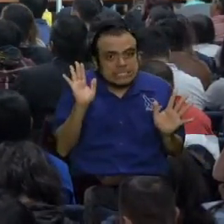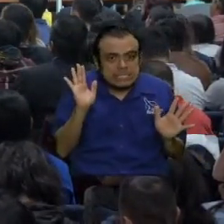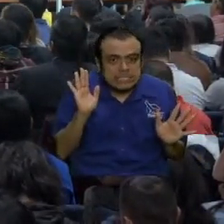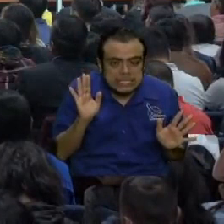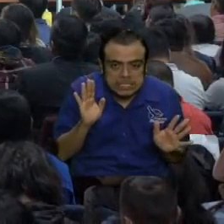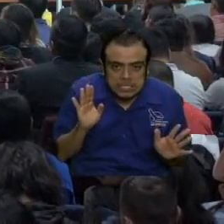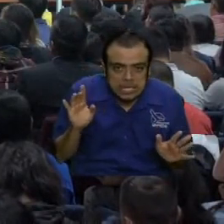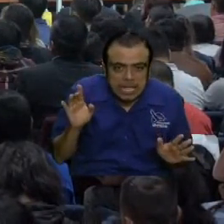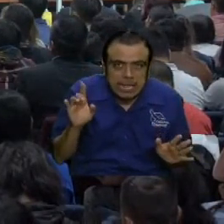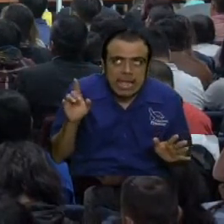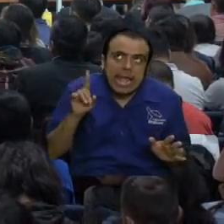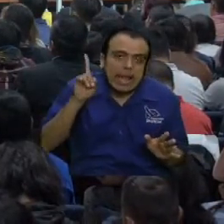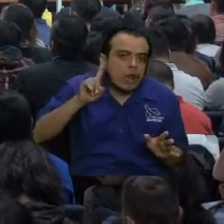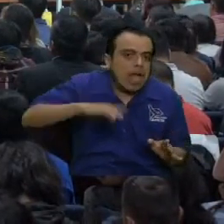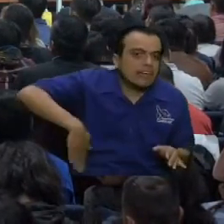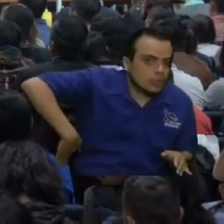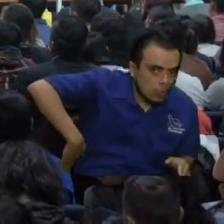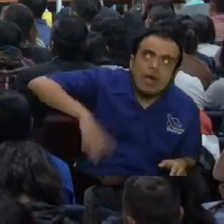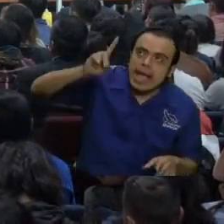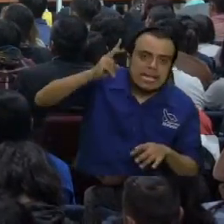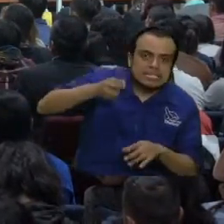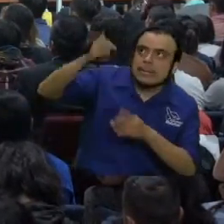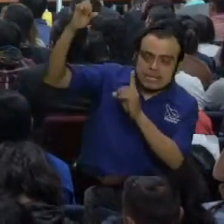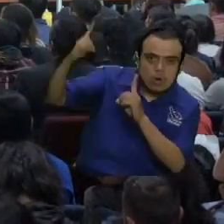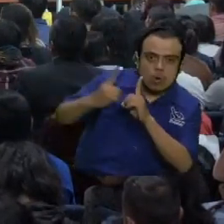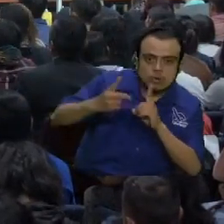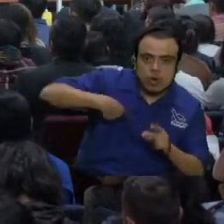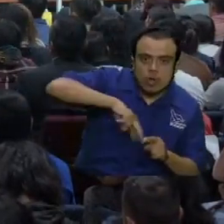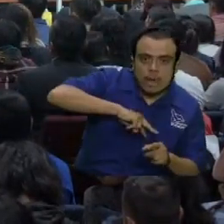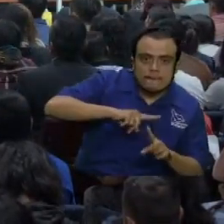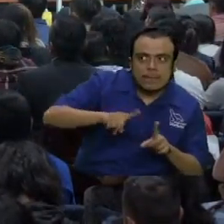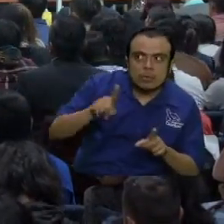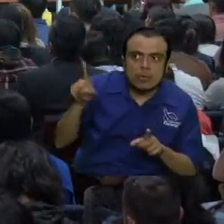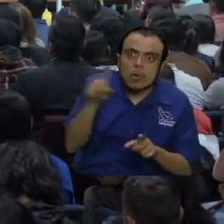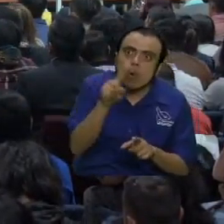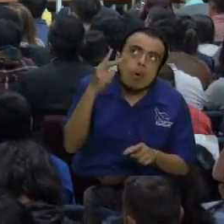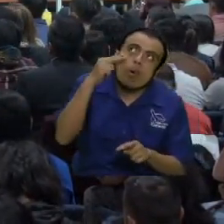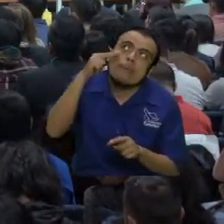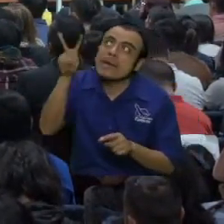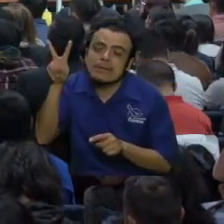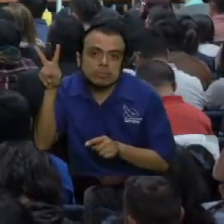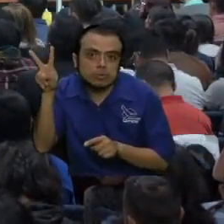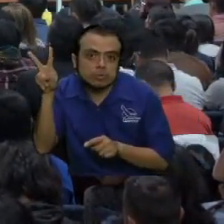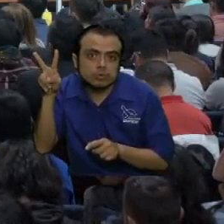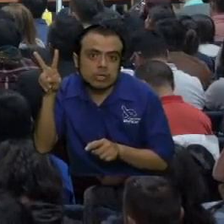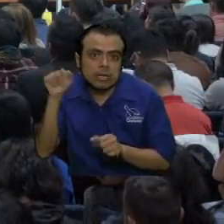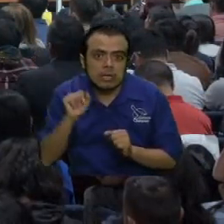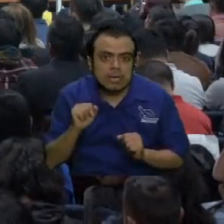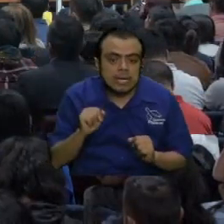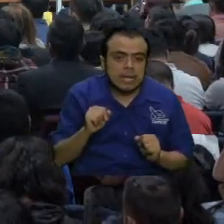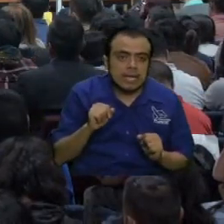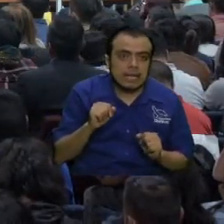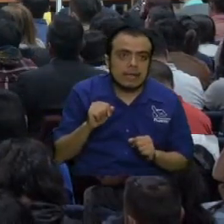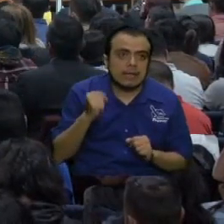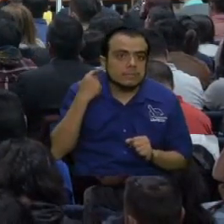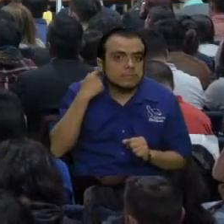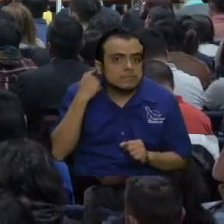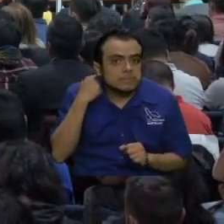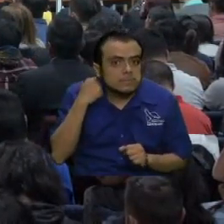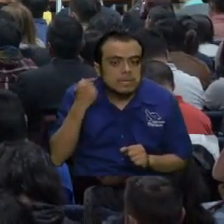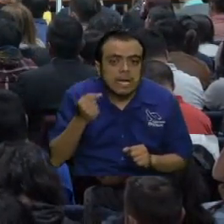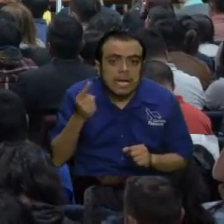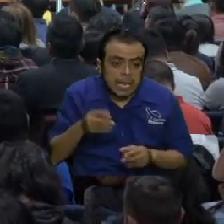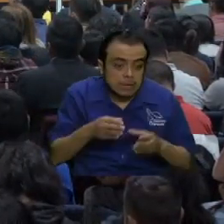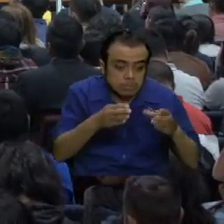realmente no la dejó porque Cristo está con nosotros. Pero no lo vemos. Él dejó encargados.